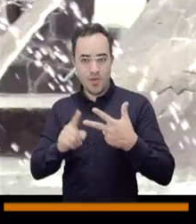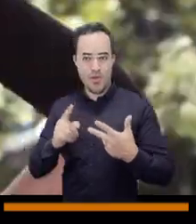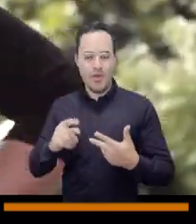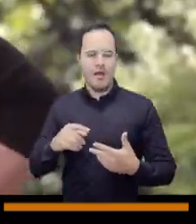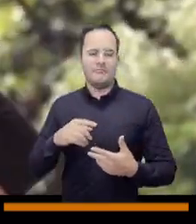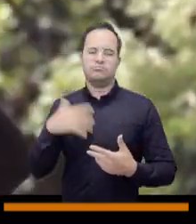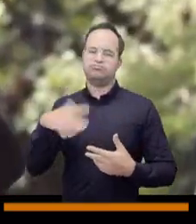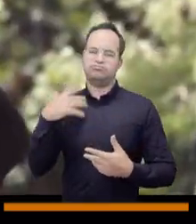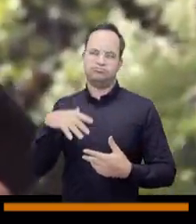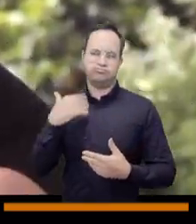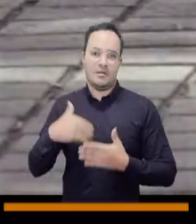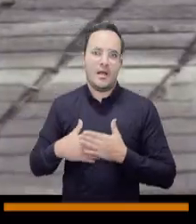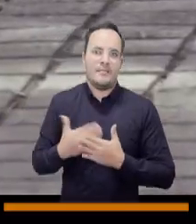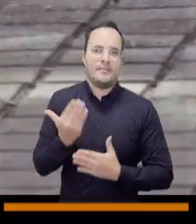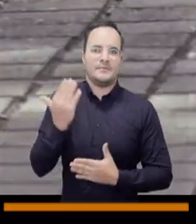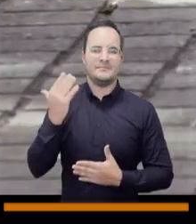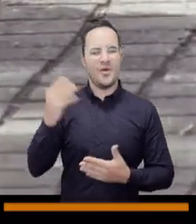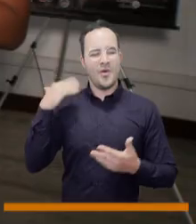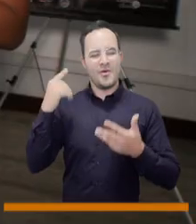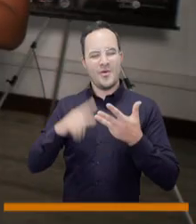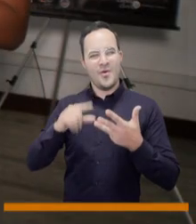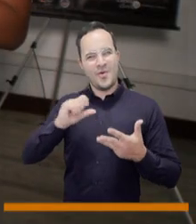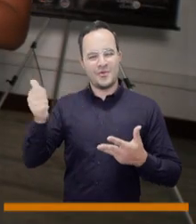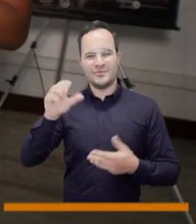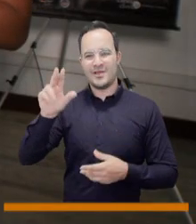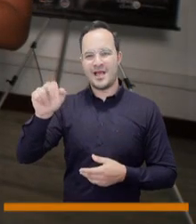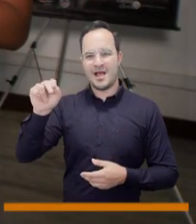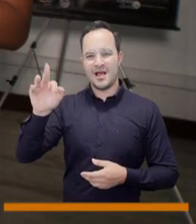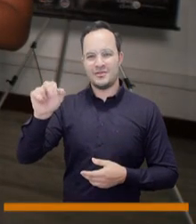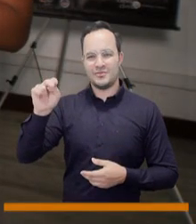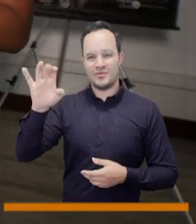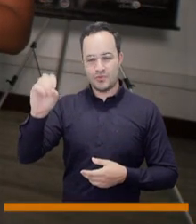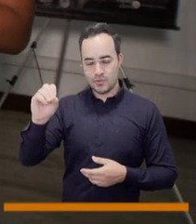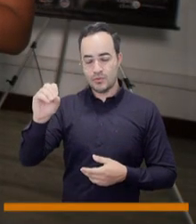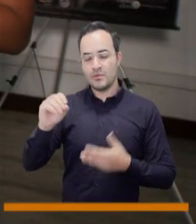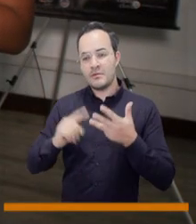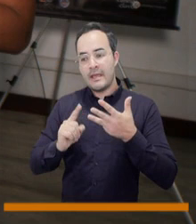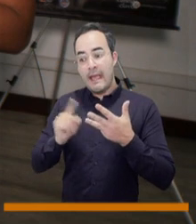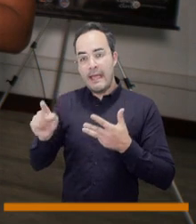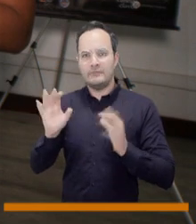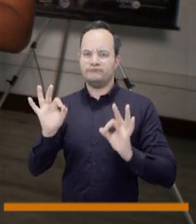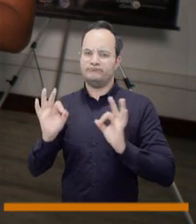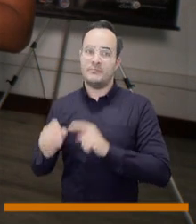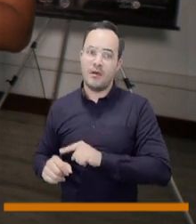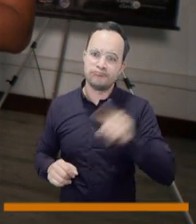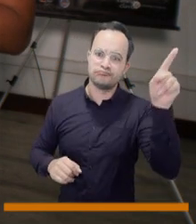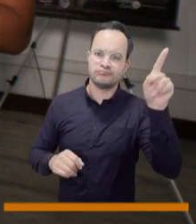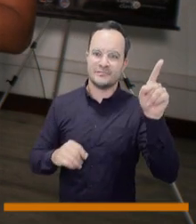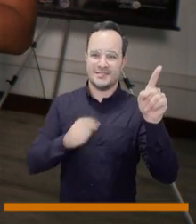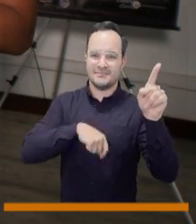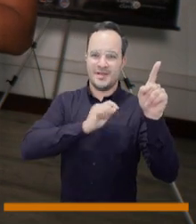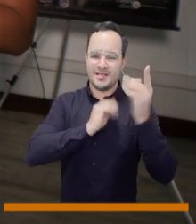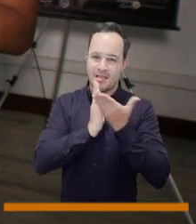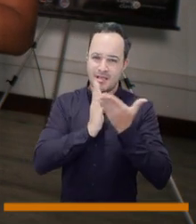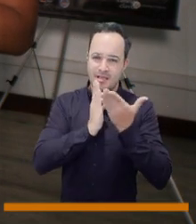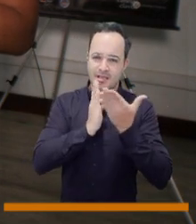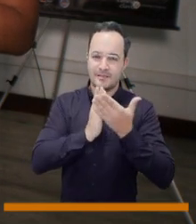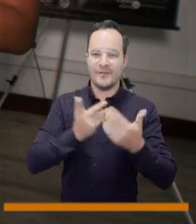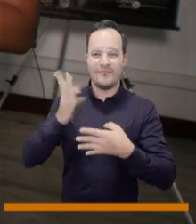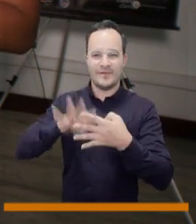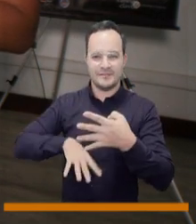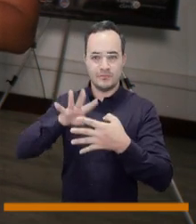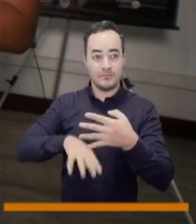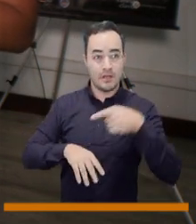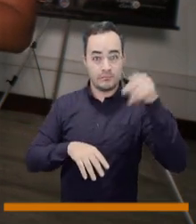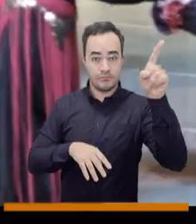que quise mucho, que se llamaba Antonio González, que él salió a estudiar también a España. Olga y Antonio fueron